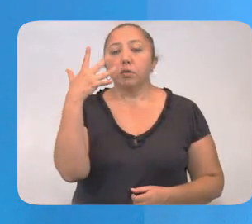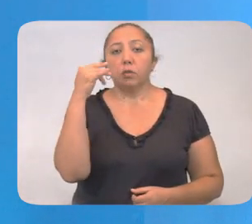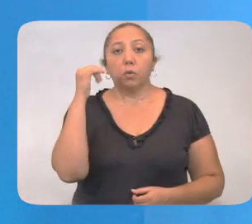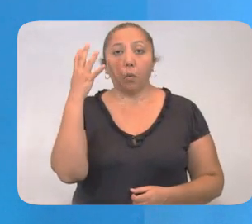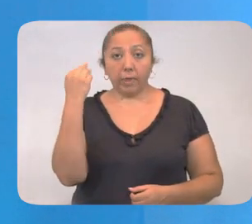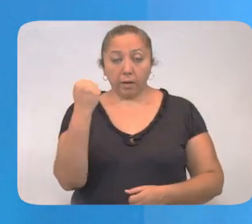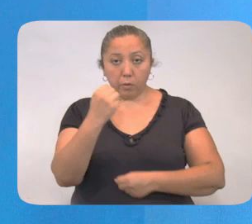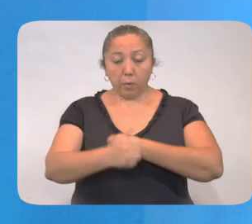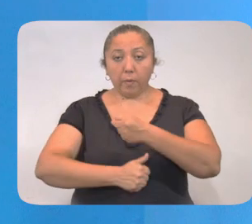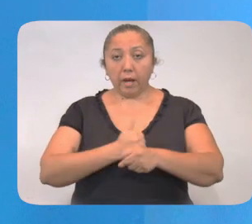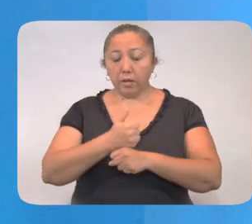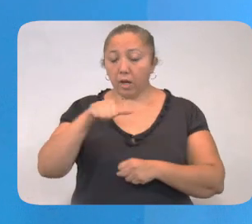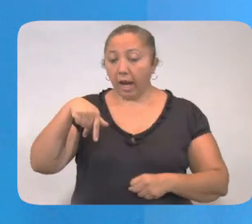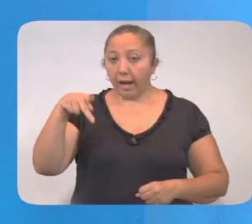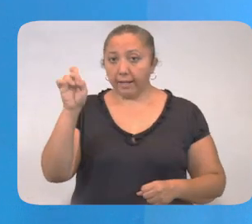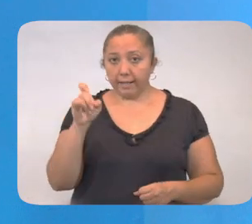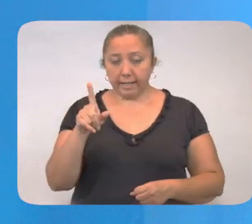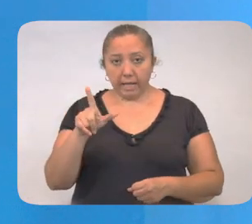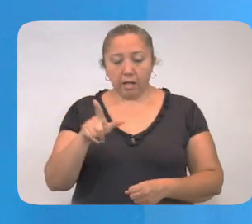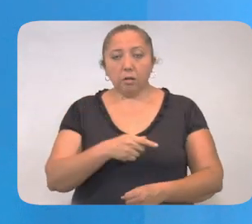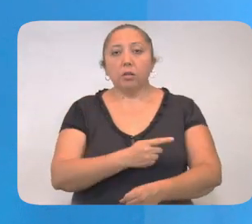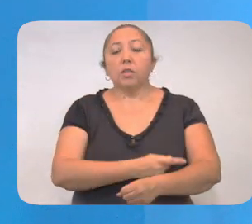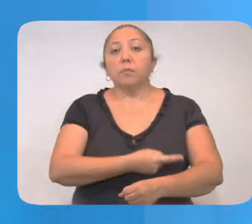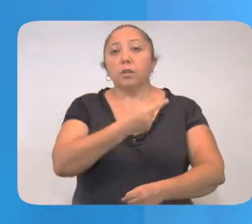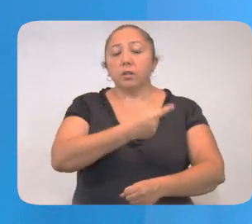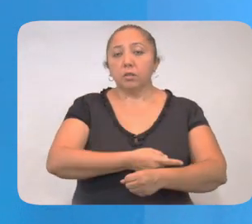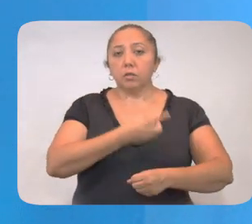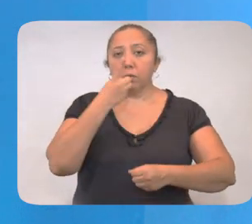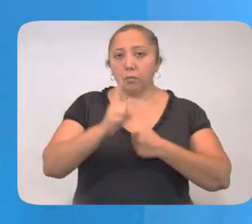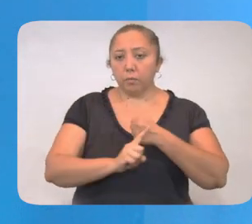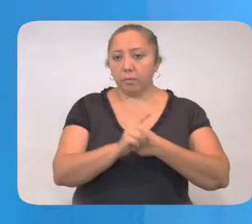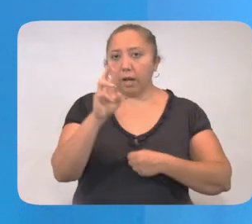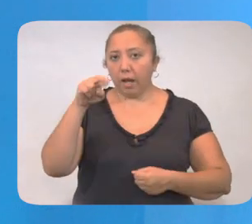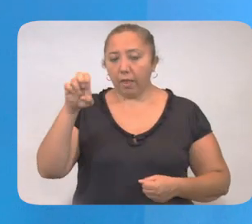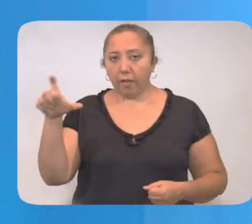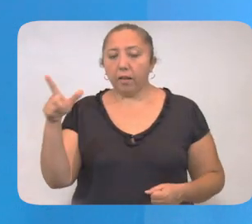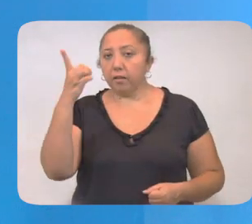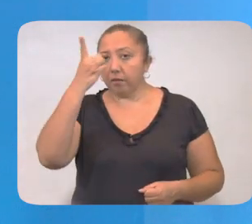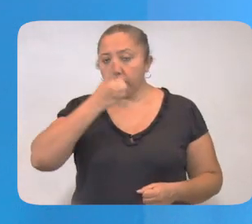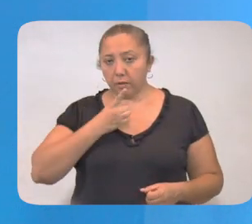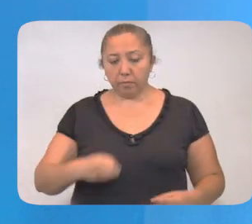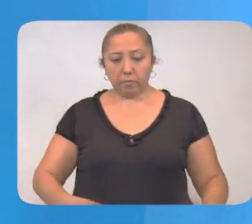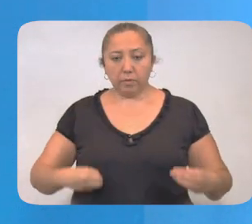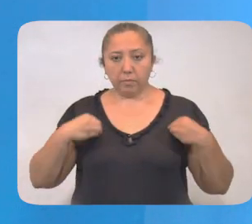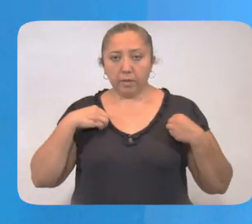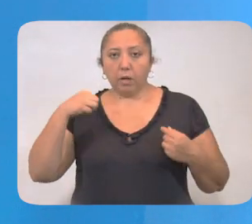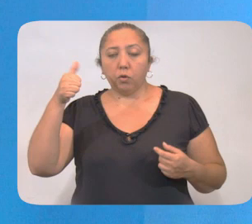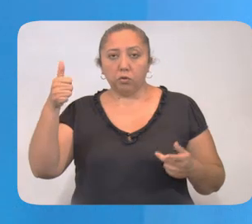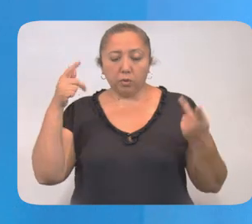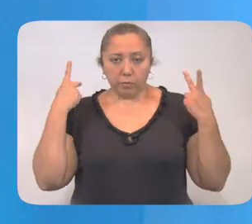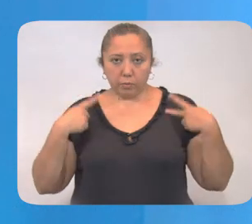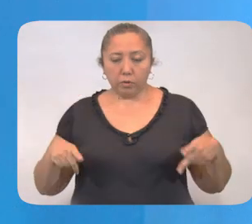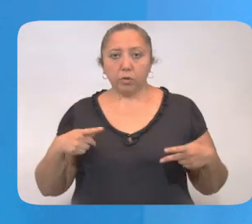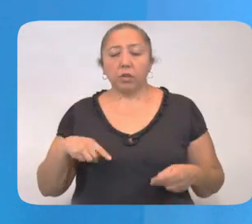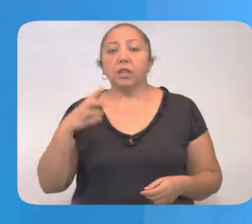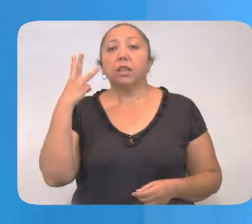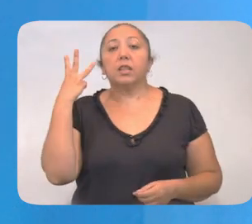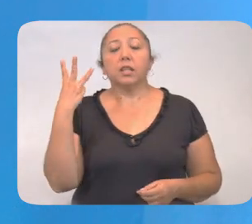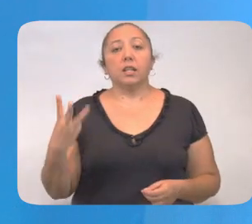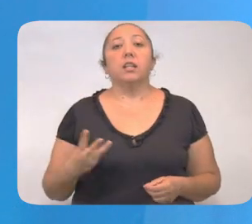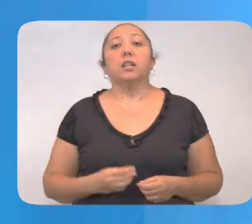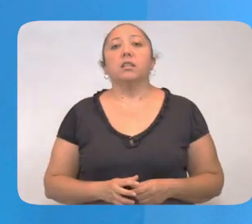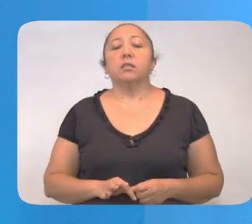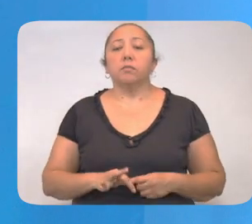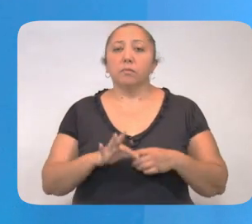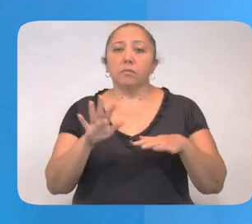59 años de aquil, con hipertensión, insuficiencia renal crónica y diabetes. Vivía con seis contactos, tres de los cuales